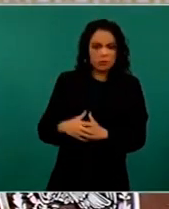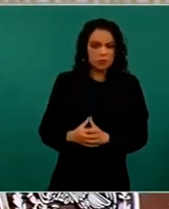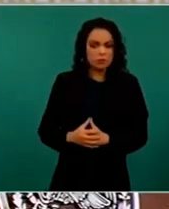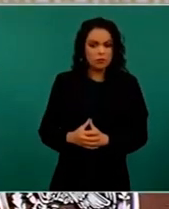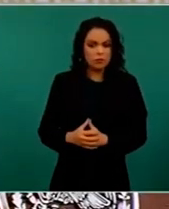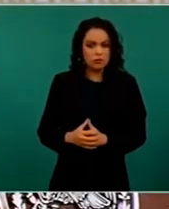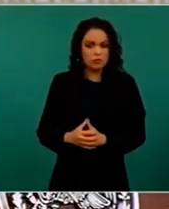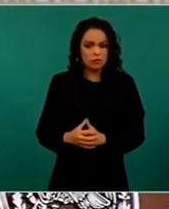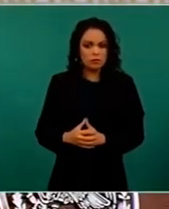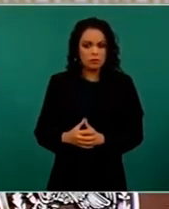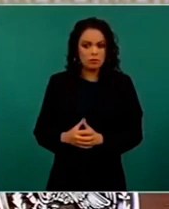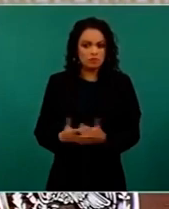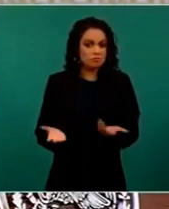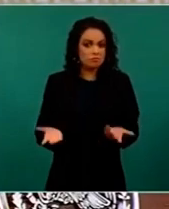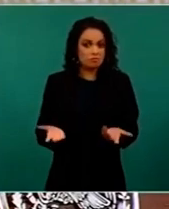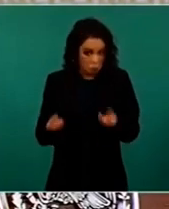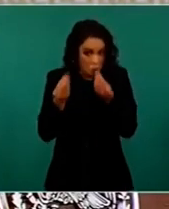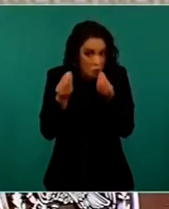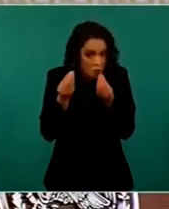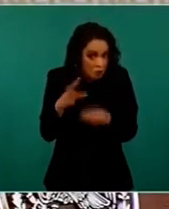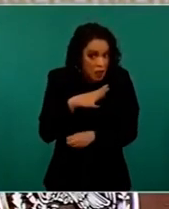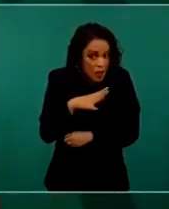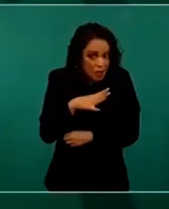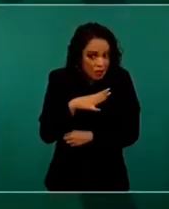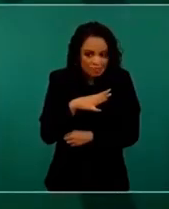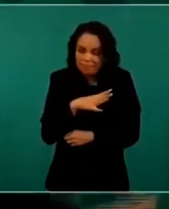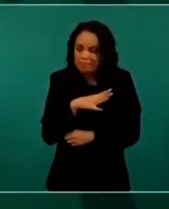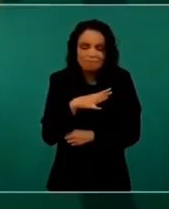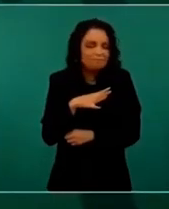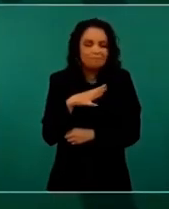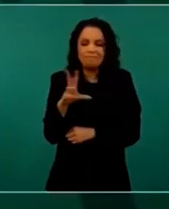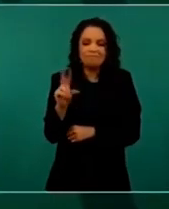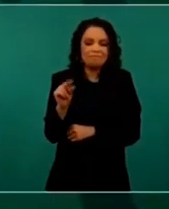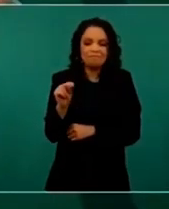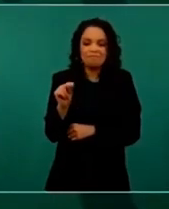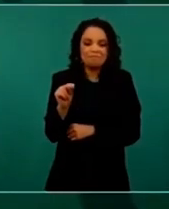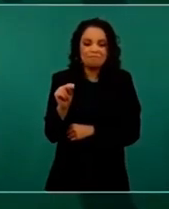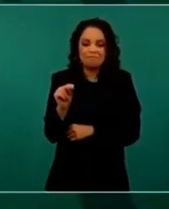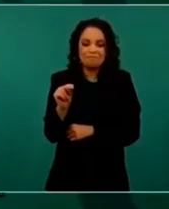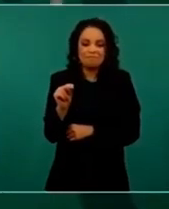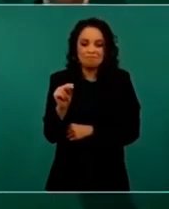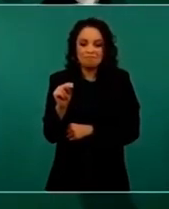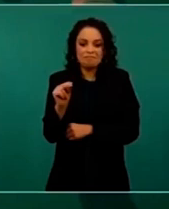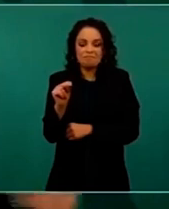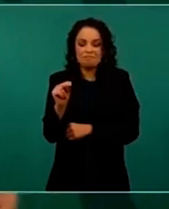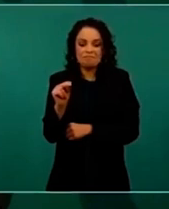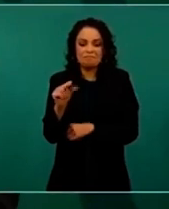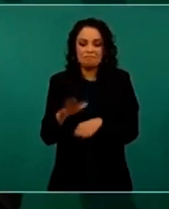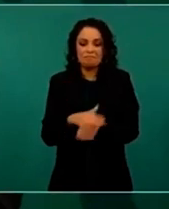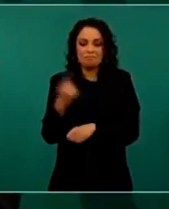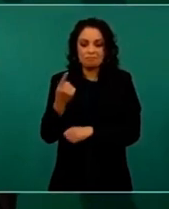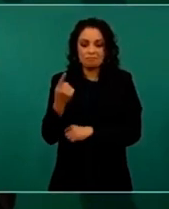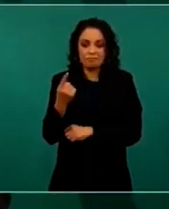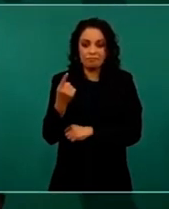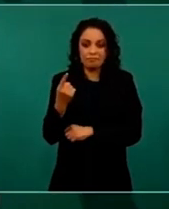No van a encontrar muchos, porque Salinas los cooptó a todos los